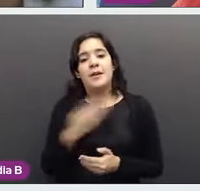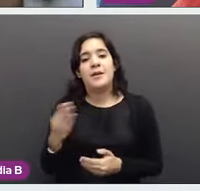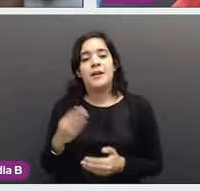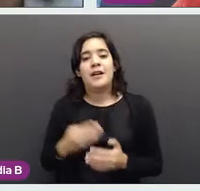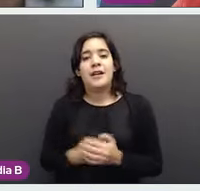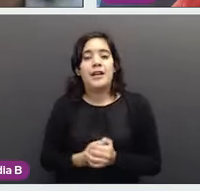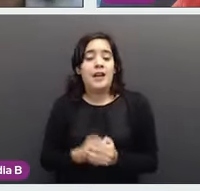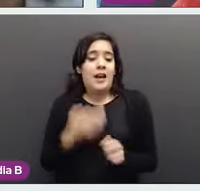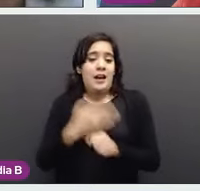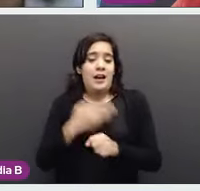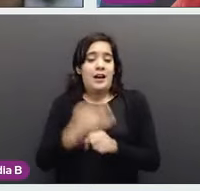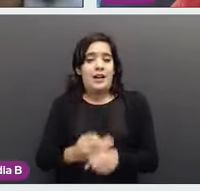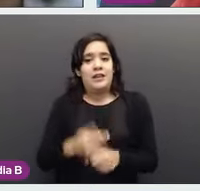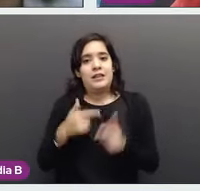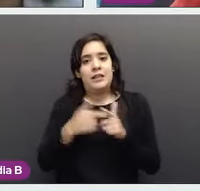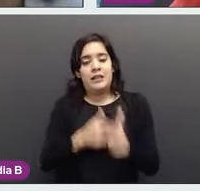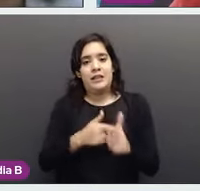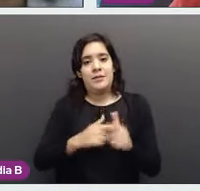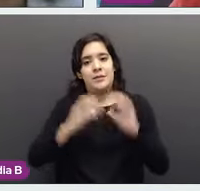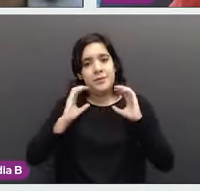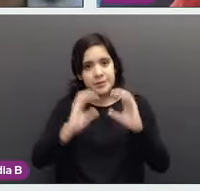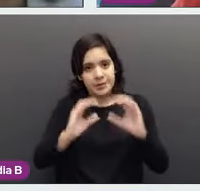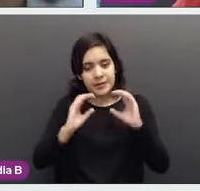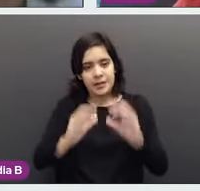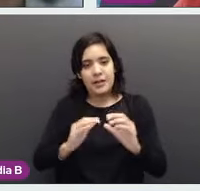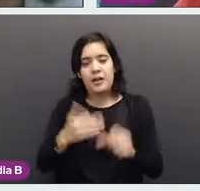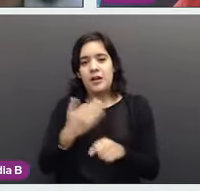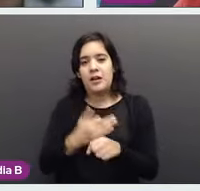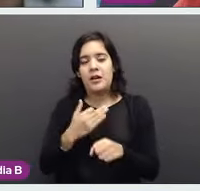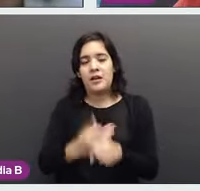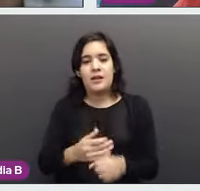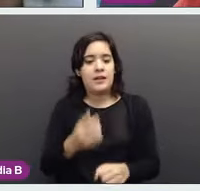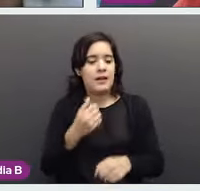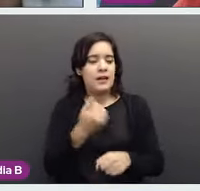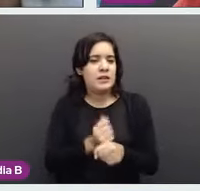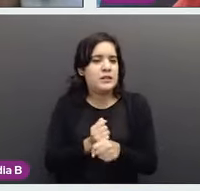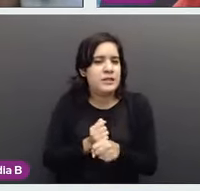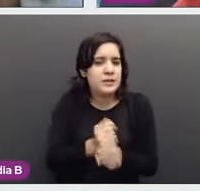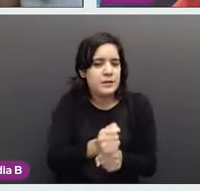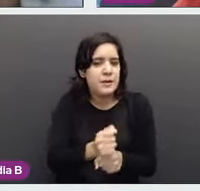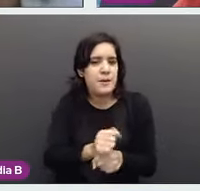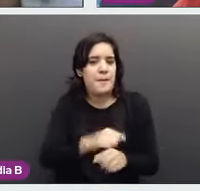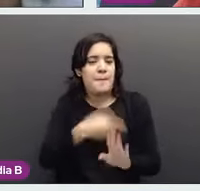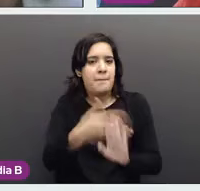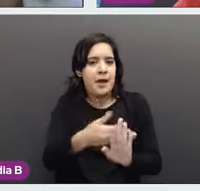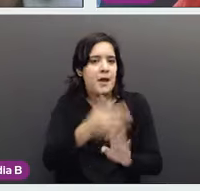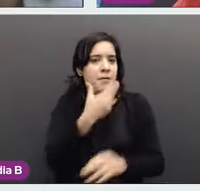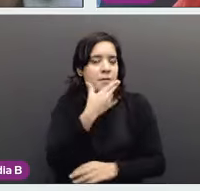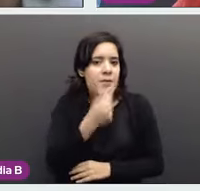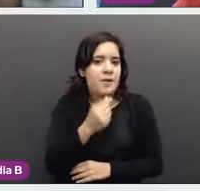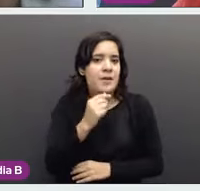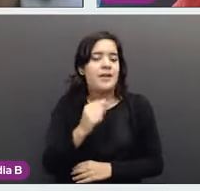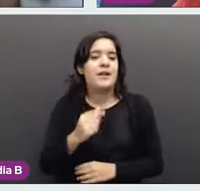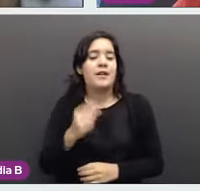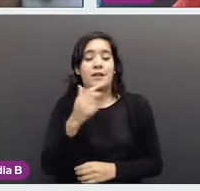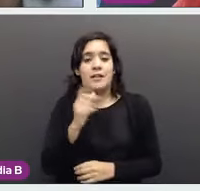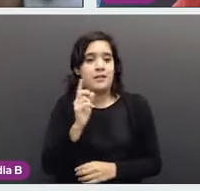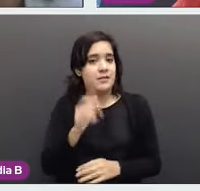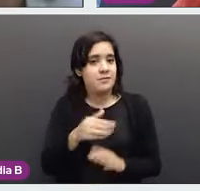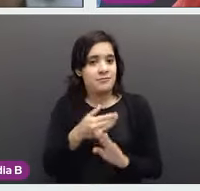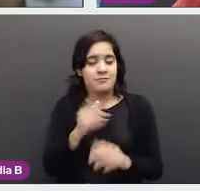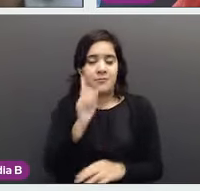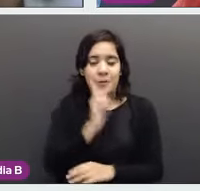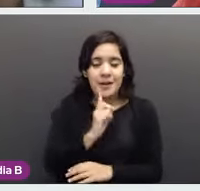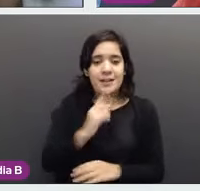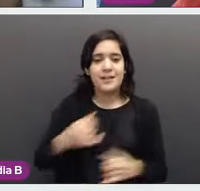de prevención, prevenir la violencia contra las mujeres y niñas, es un día, es un actuar de todos los días. Pero hoy, como